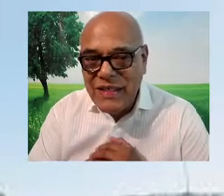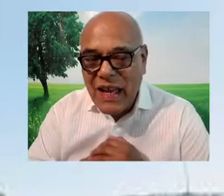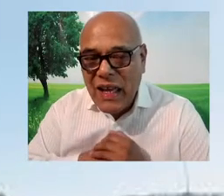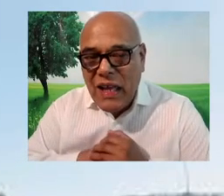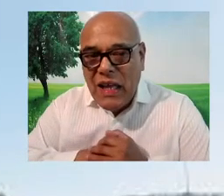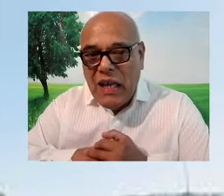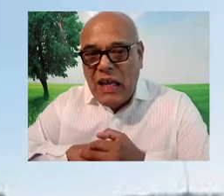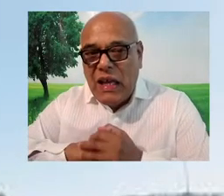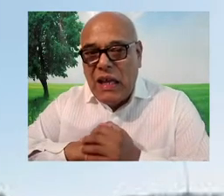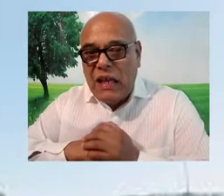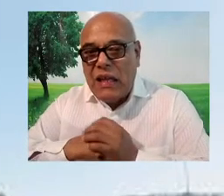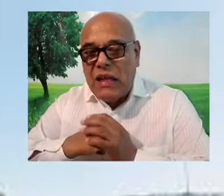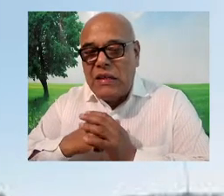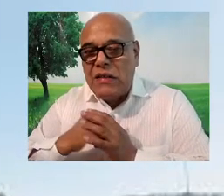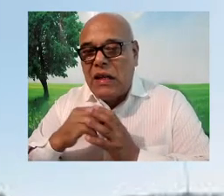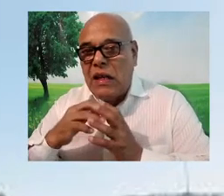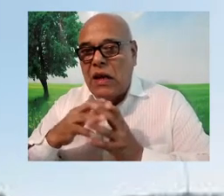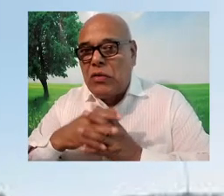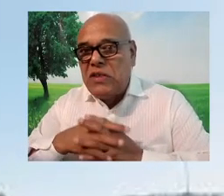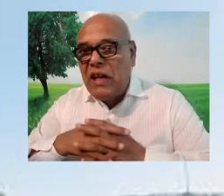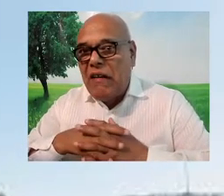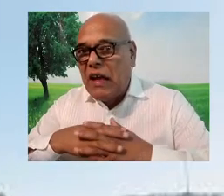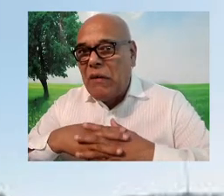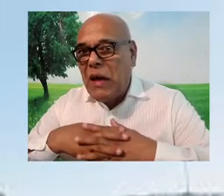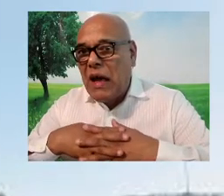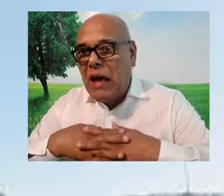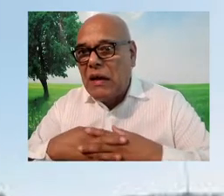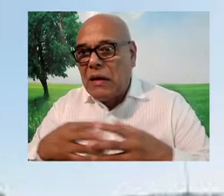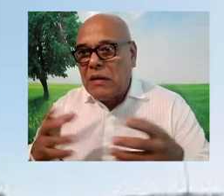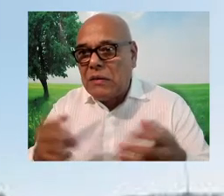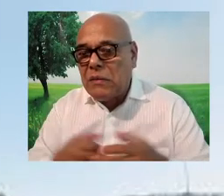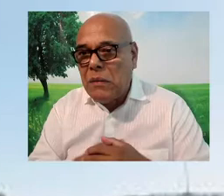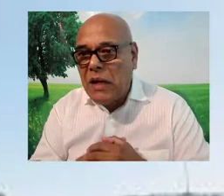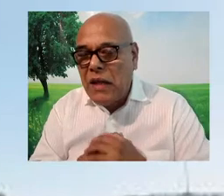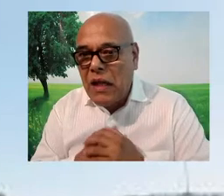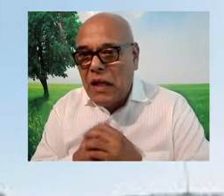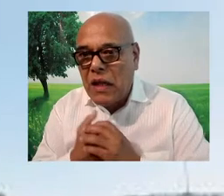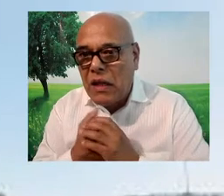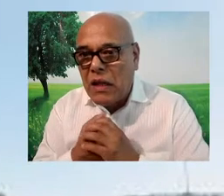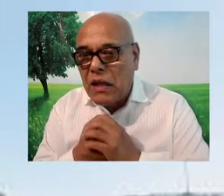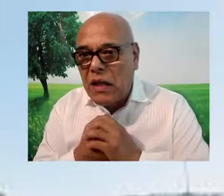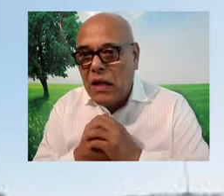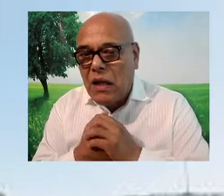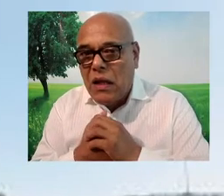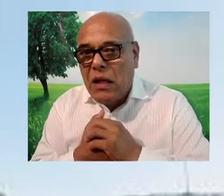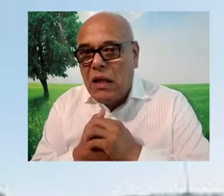presidencia, se consideraba que había más de